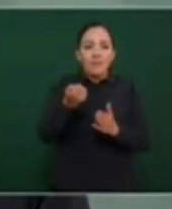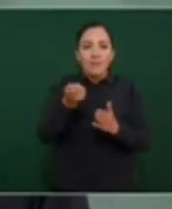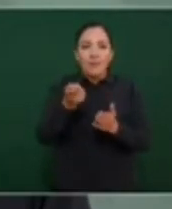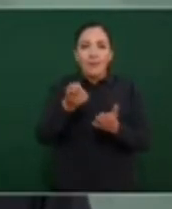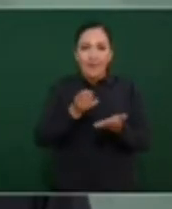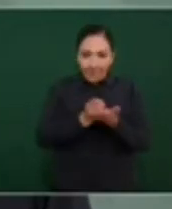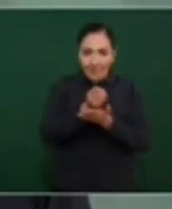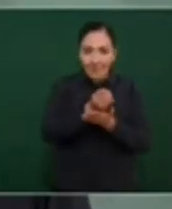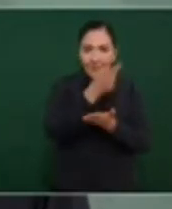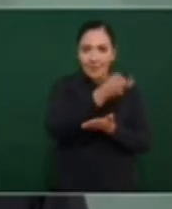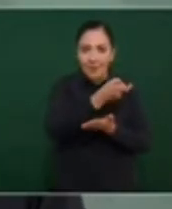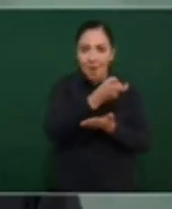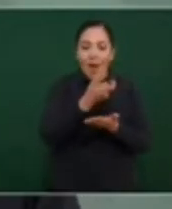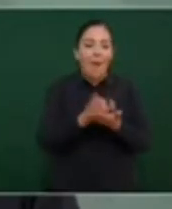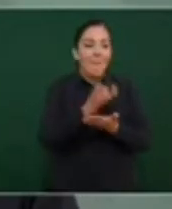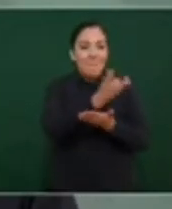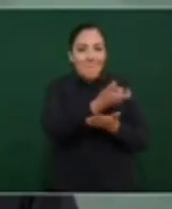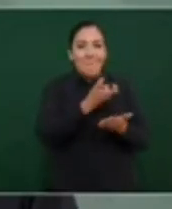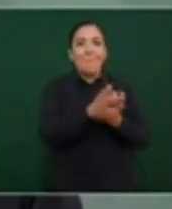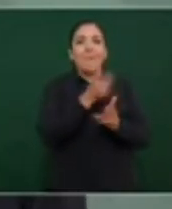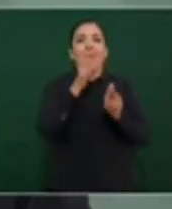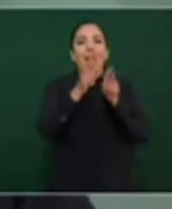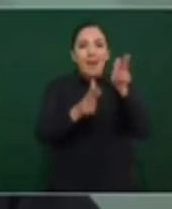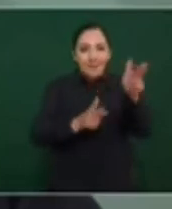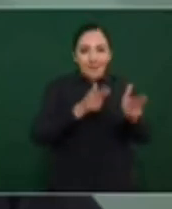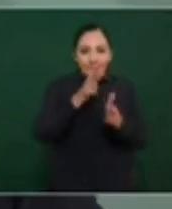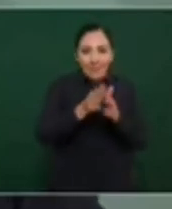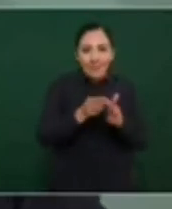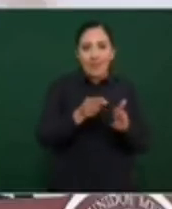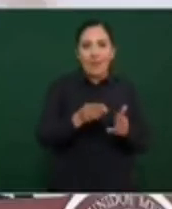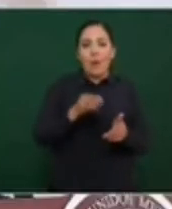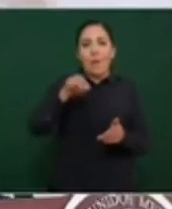financiar el Tren Maya en un 65 por ciento.